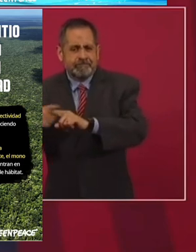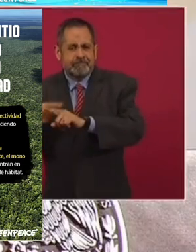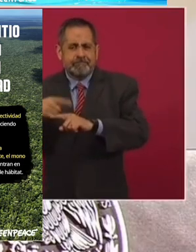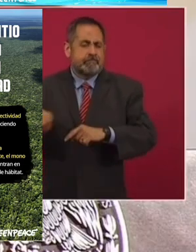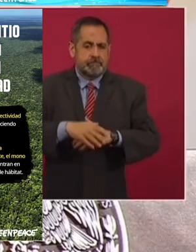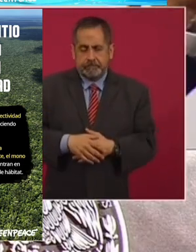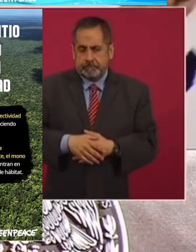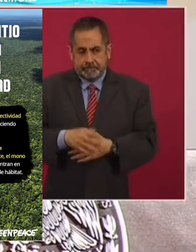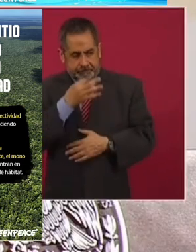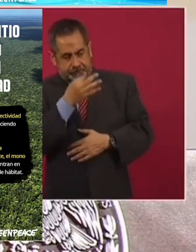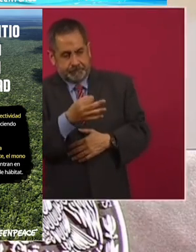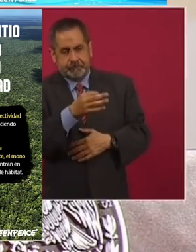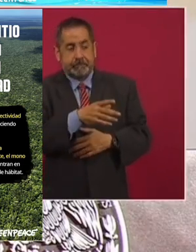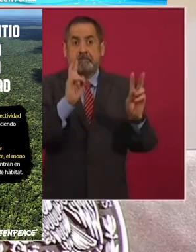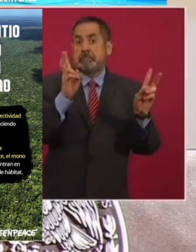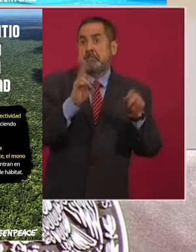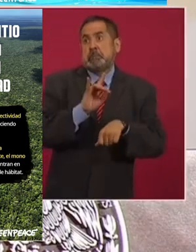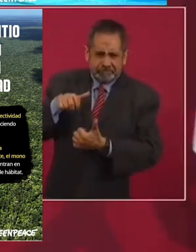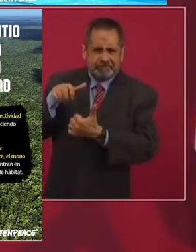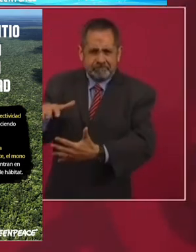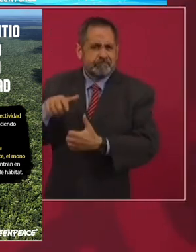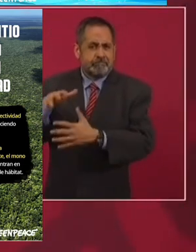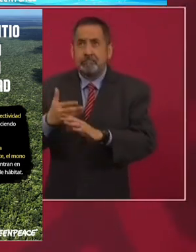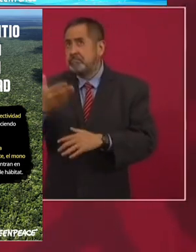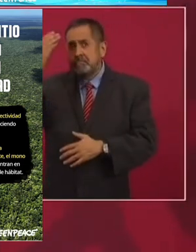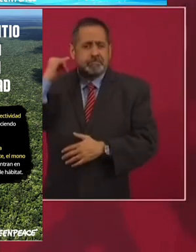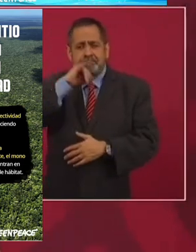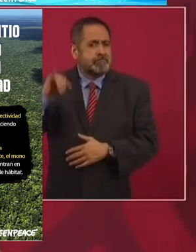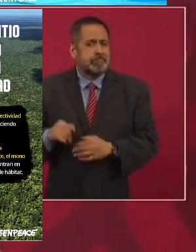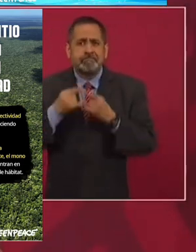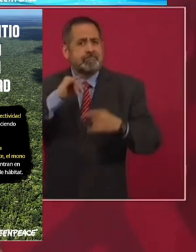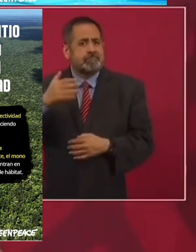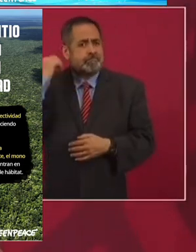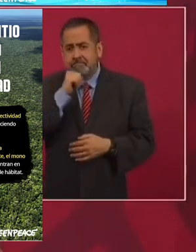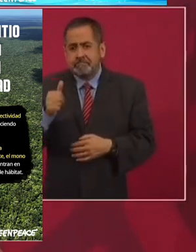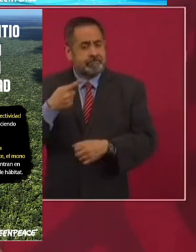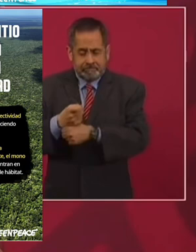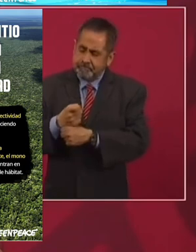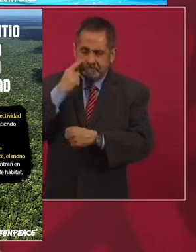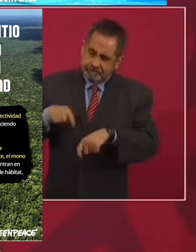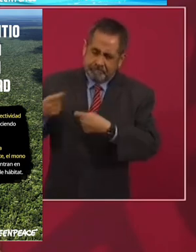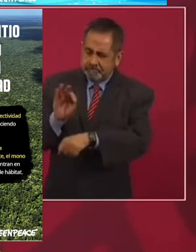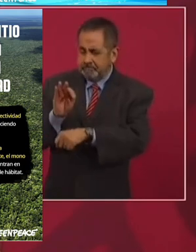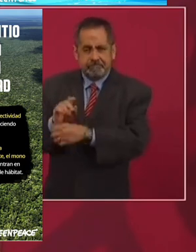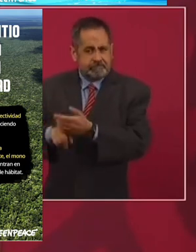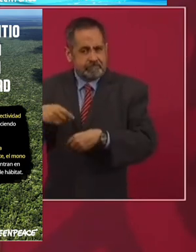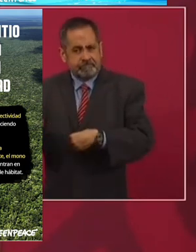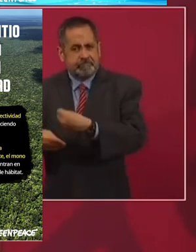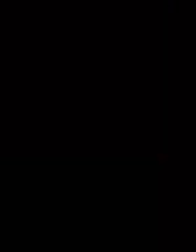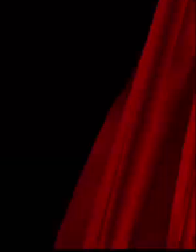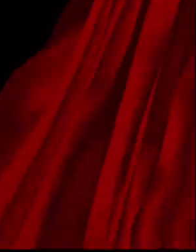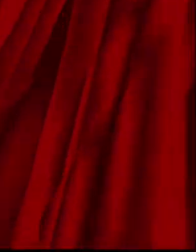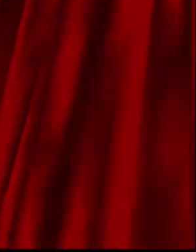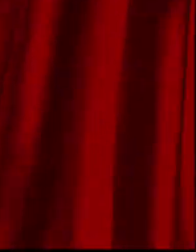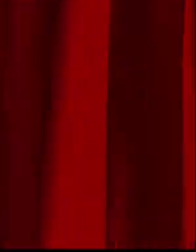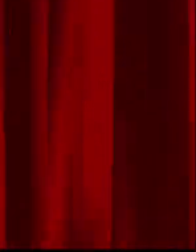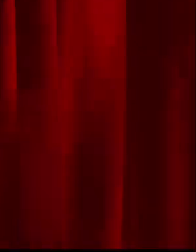Les voy a dar un dato a estos pseudoambientalistas. Nunca en la historia se había reforestado tanto.